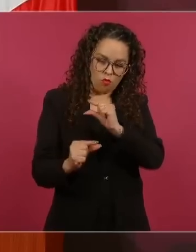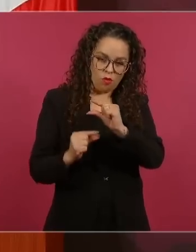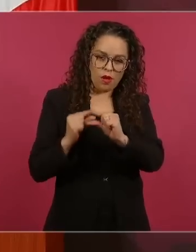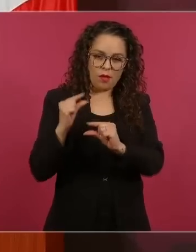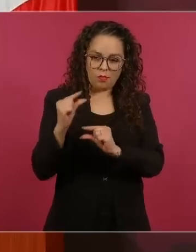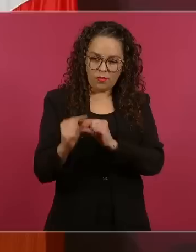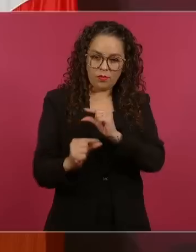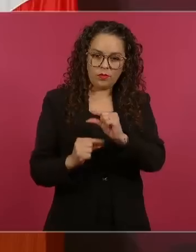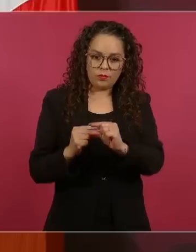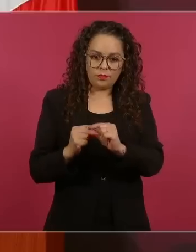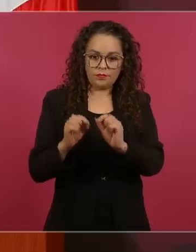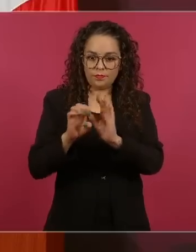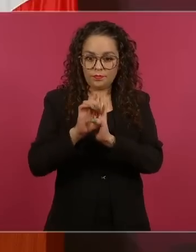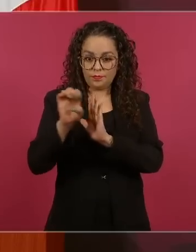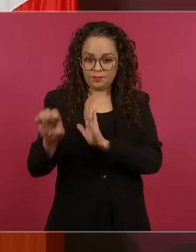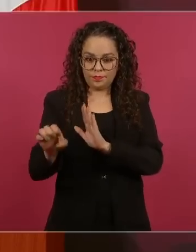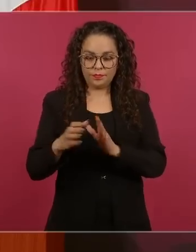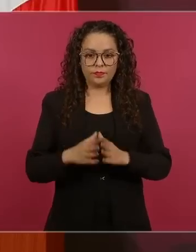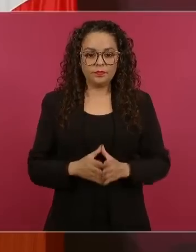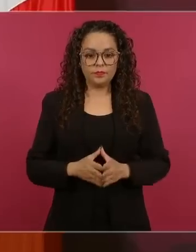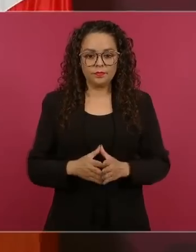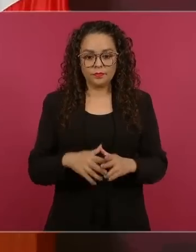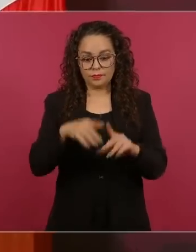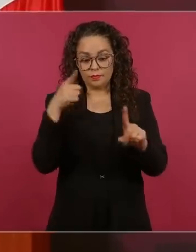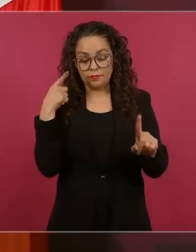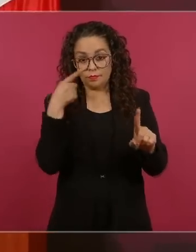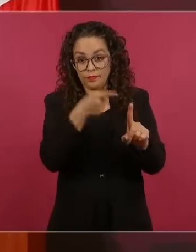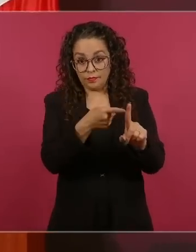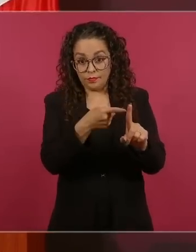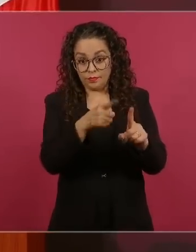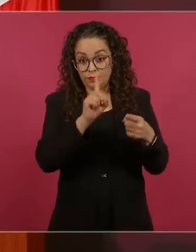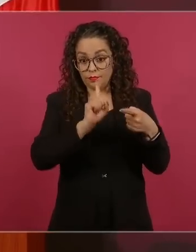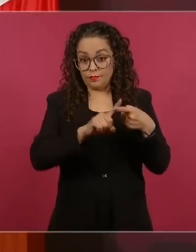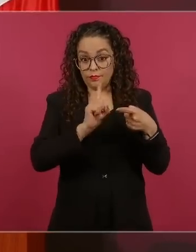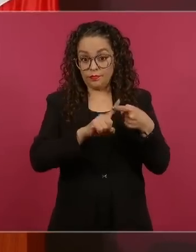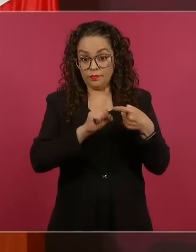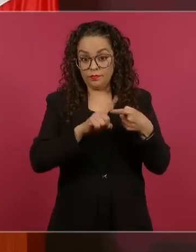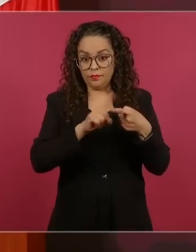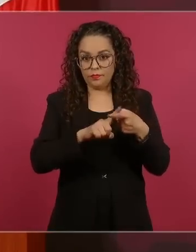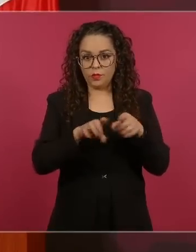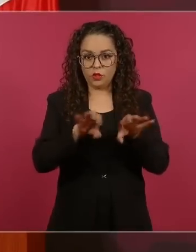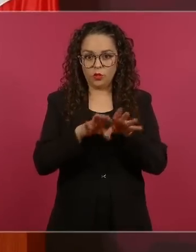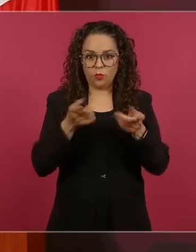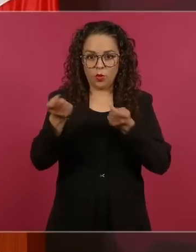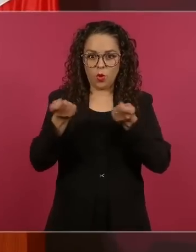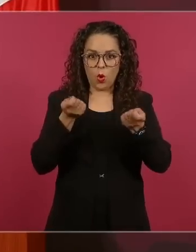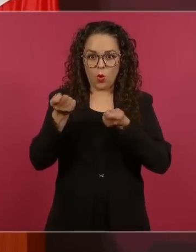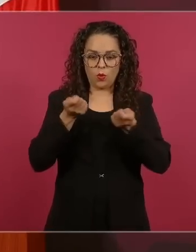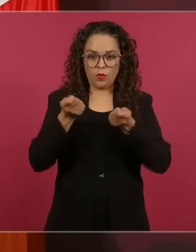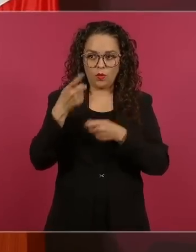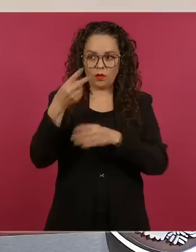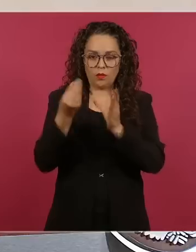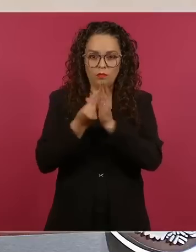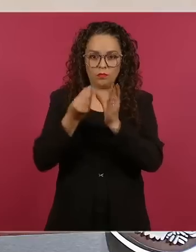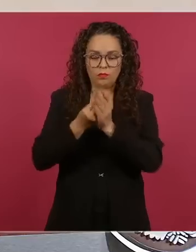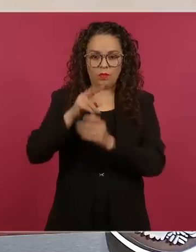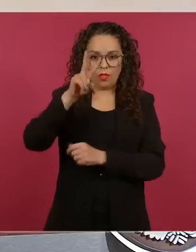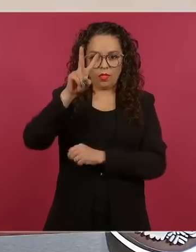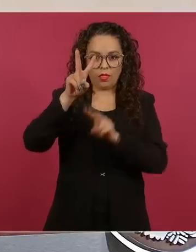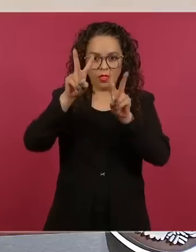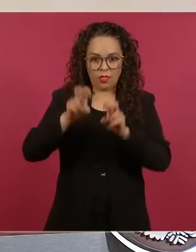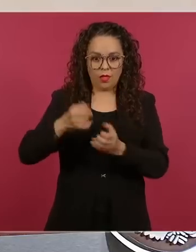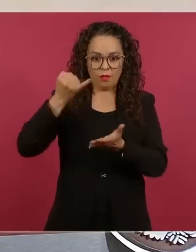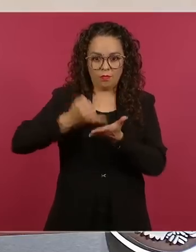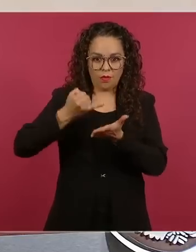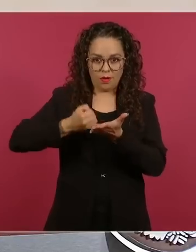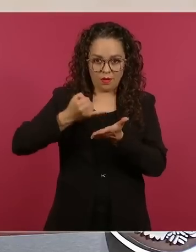Una, que la atienden muy bien, es el control de inflación, por eso es que suben la